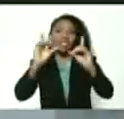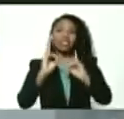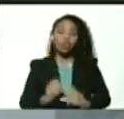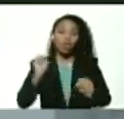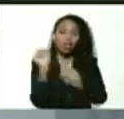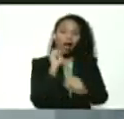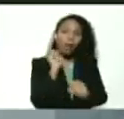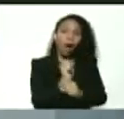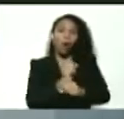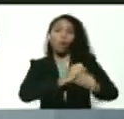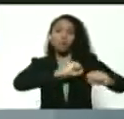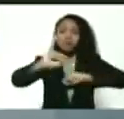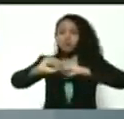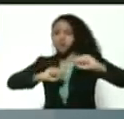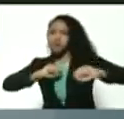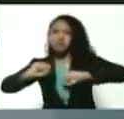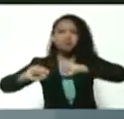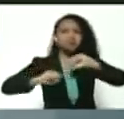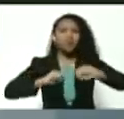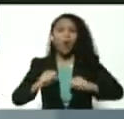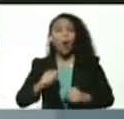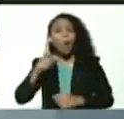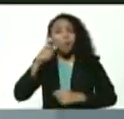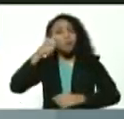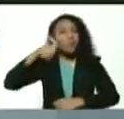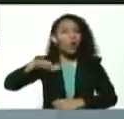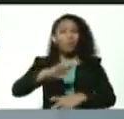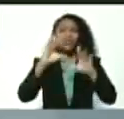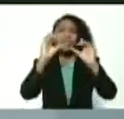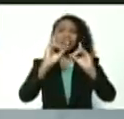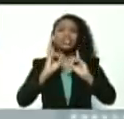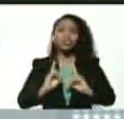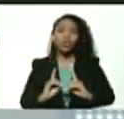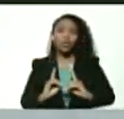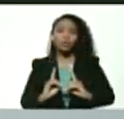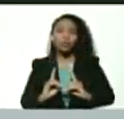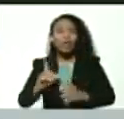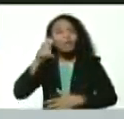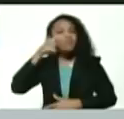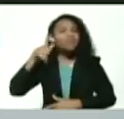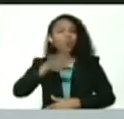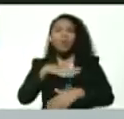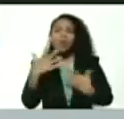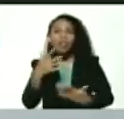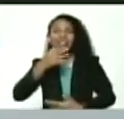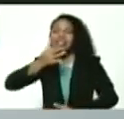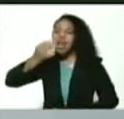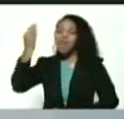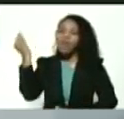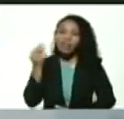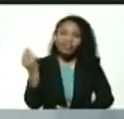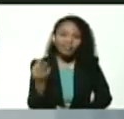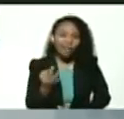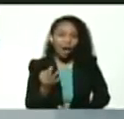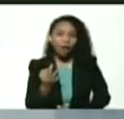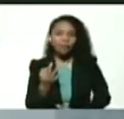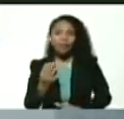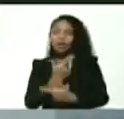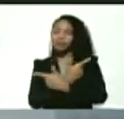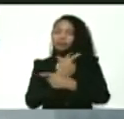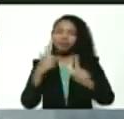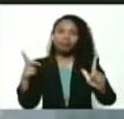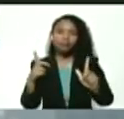organizado un pueblo movilizado un pueblo decidiendo es un pueblo verdaderamente libre